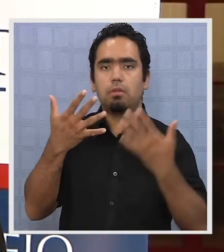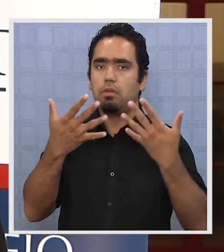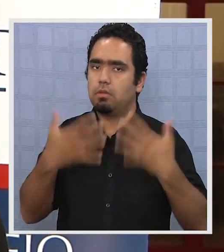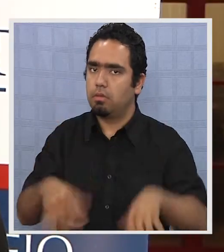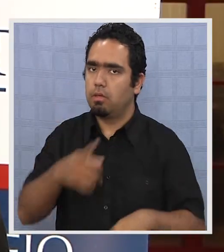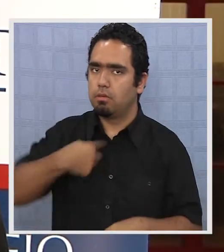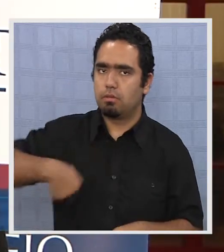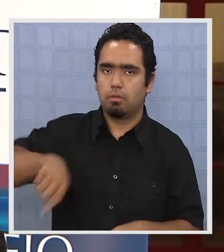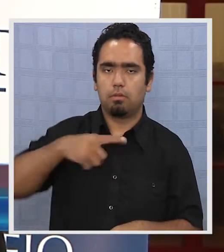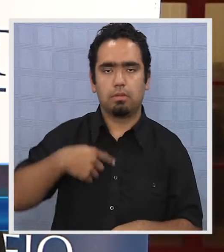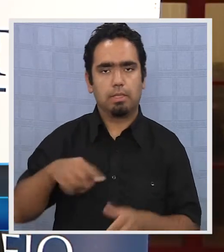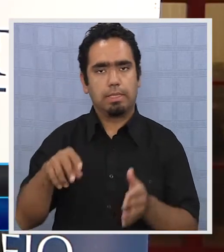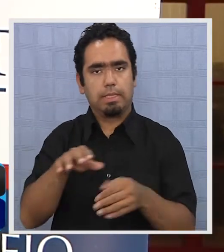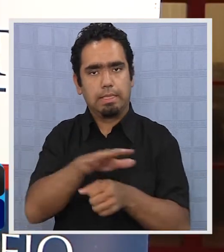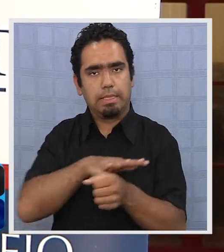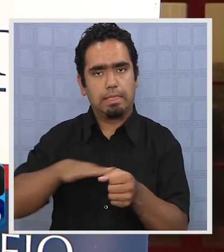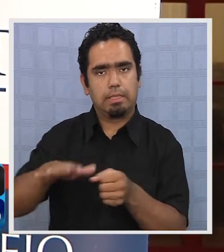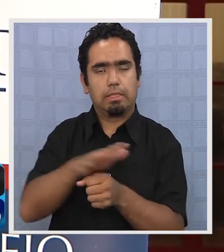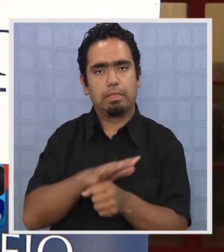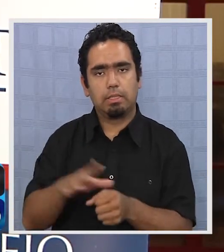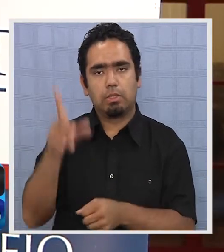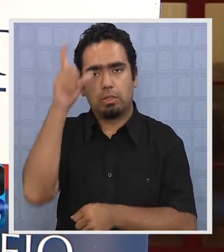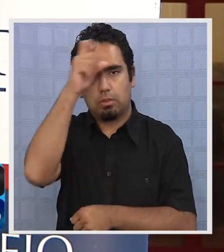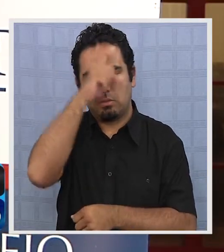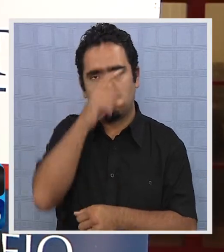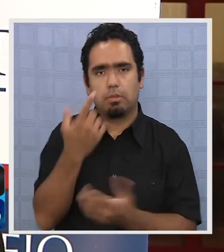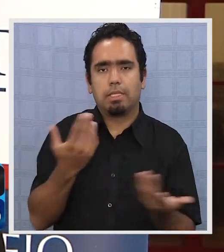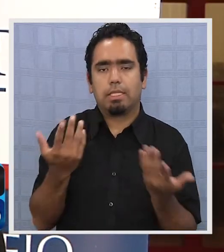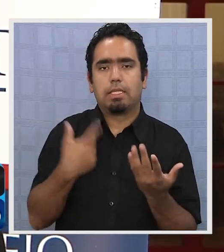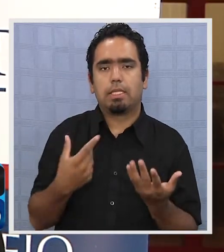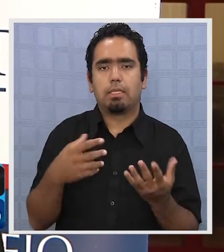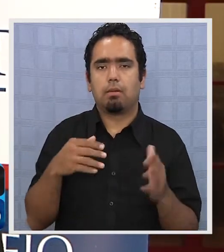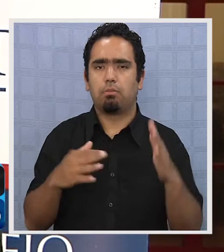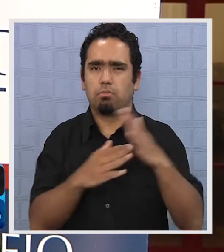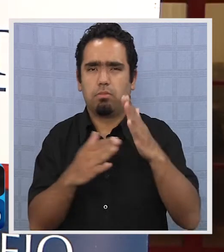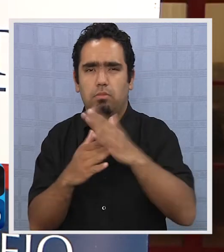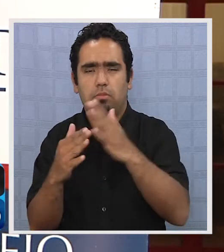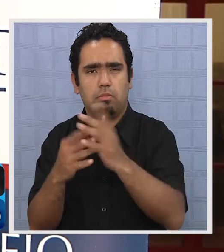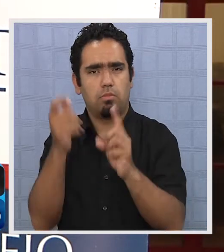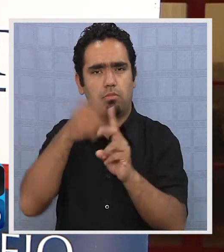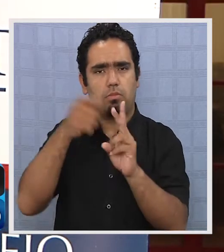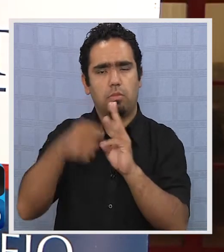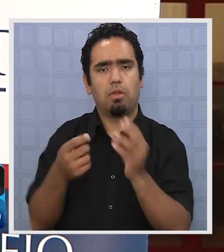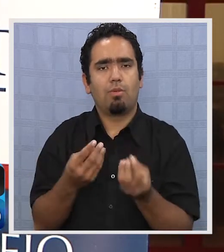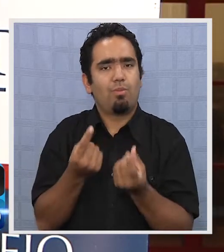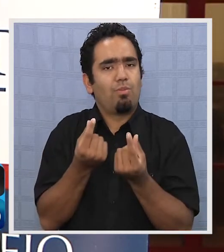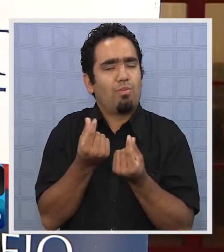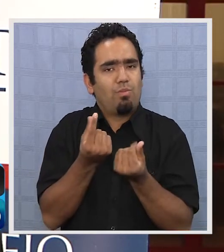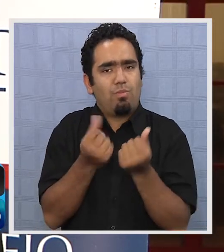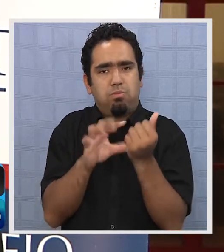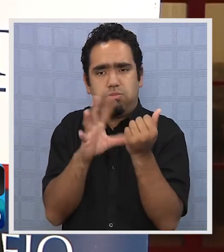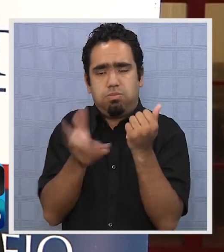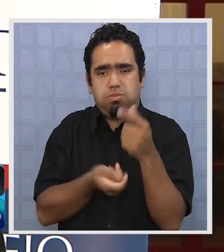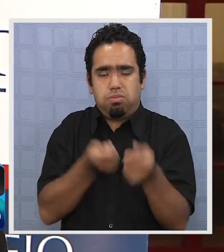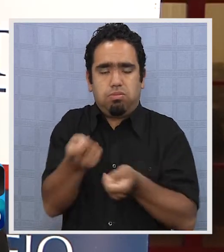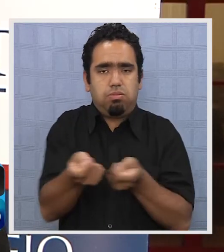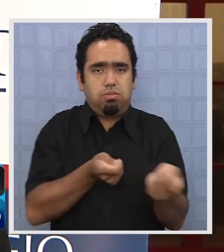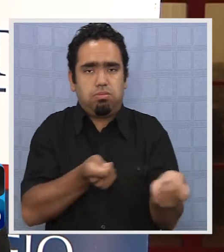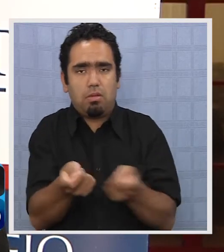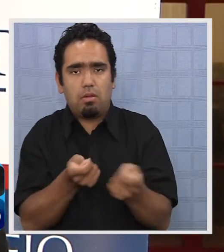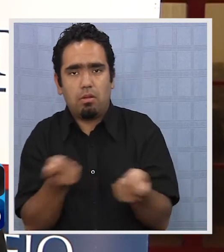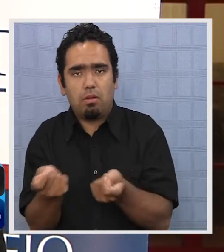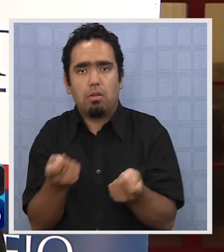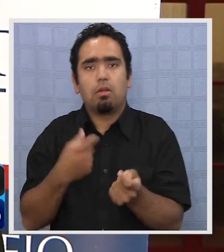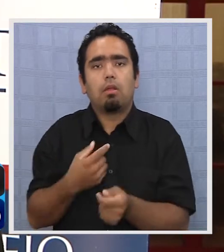El año pasado ya vivimos una situación muy compleja, con meses de paro en las instituciones públicas, lo que significó grandes